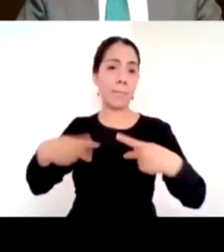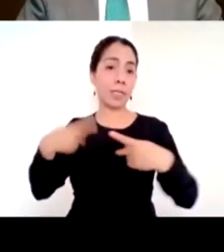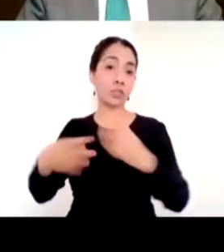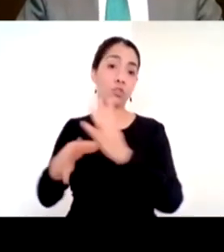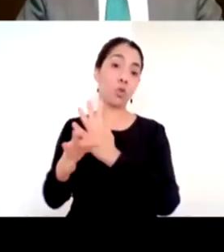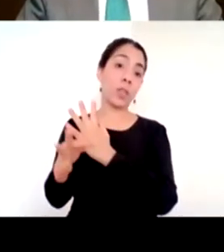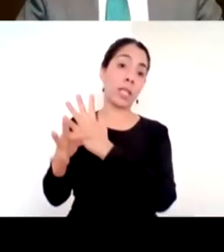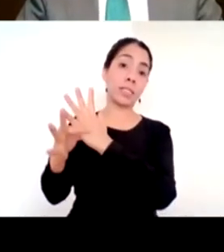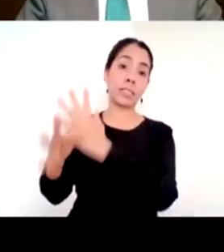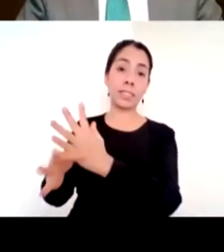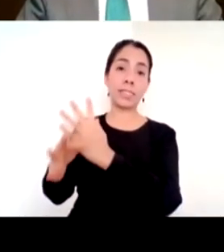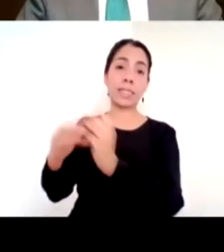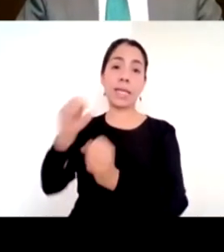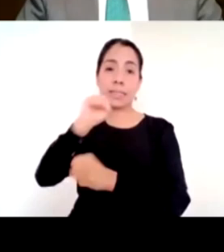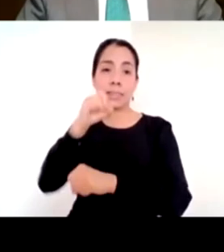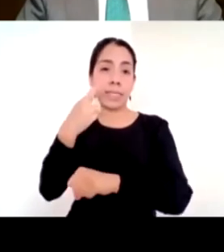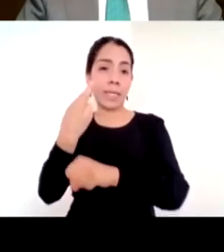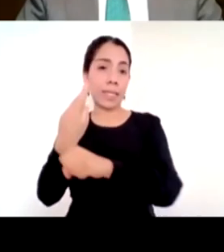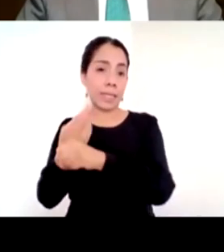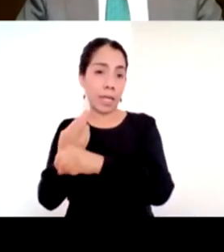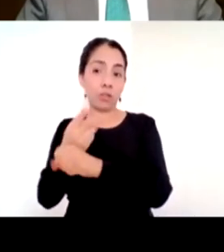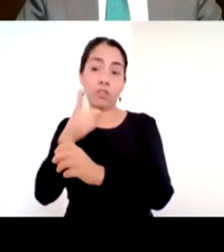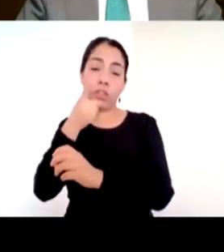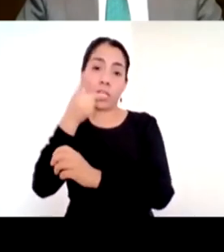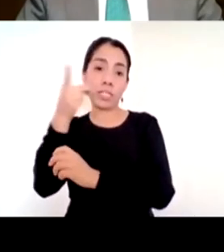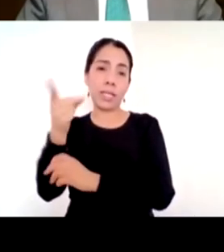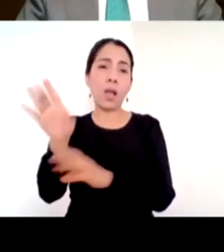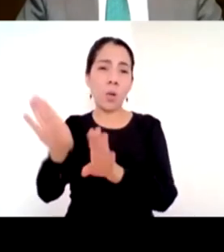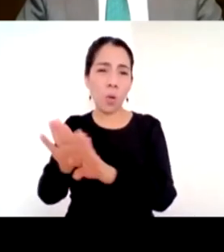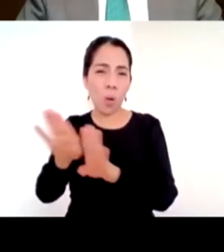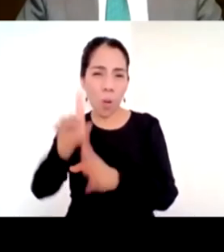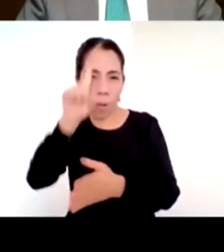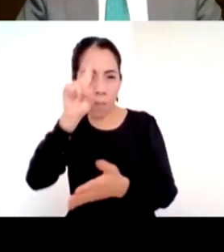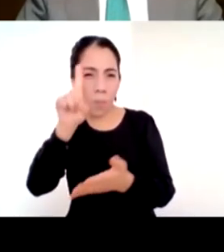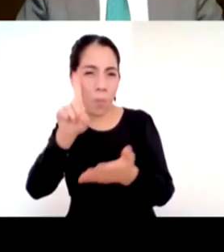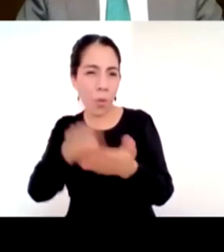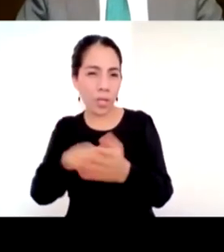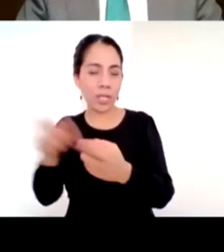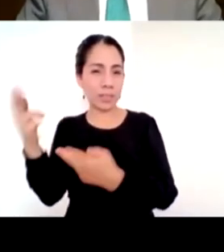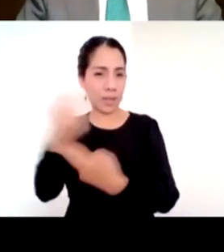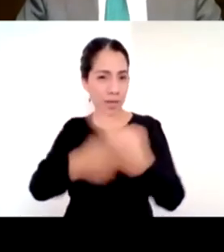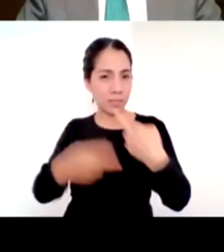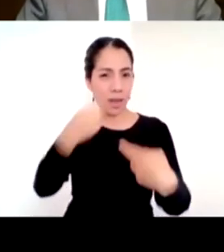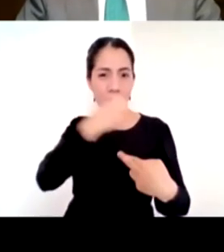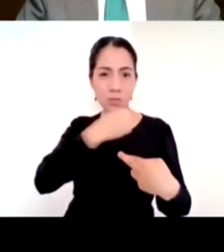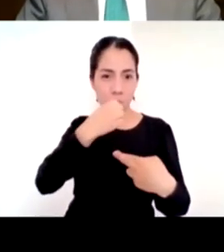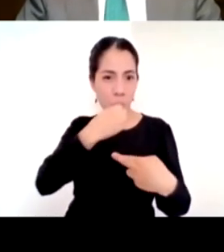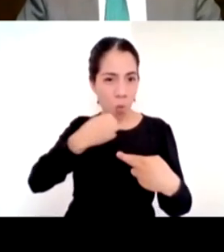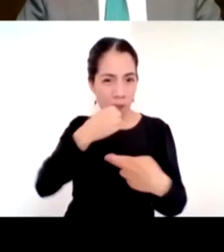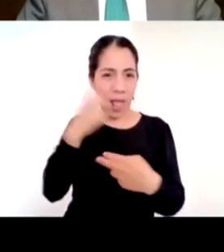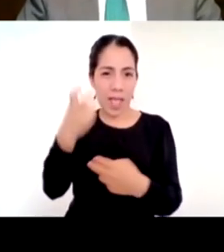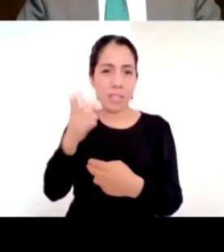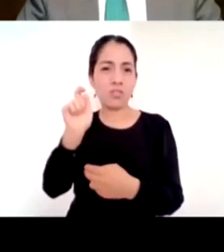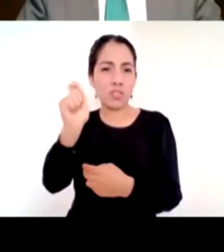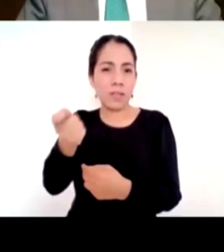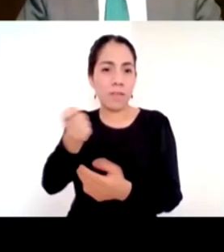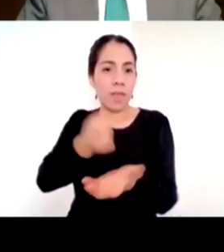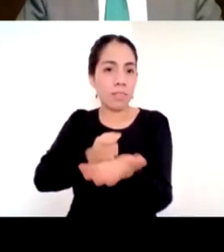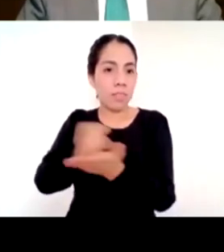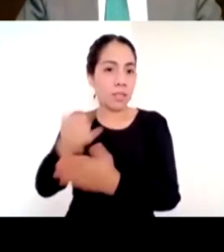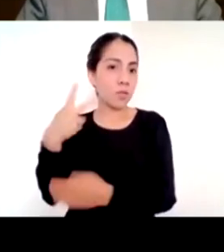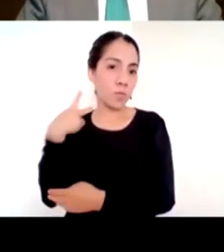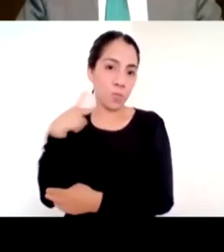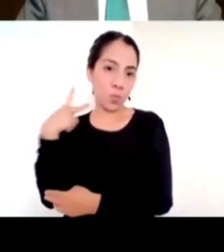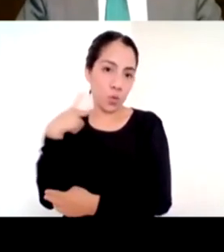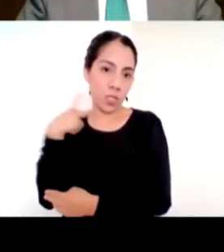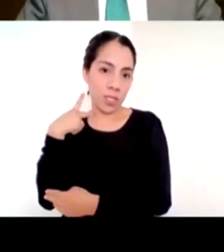Otros secretarios en Europa lo han hecho. De algo a lo que debemos estar muy orgullosos es que todas las decisiones se han tomado sobre el criterio de